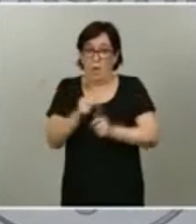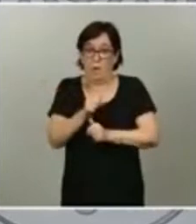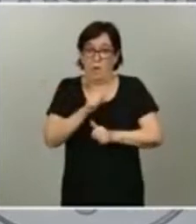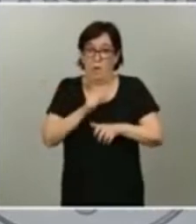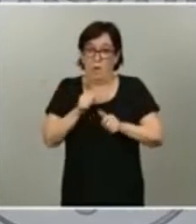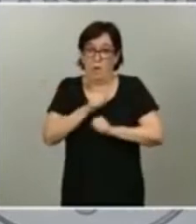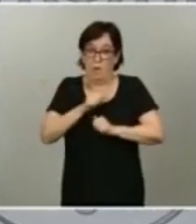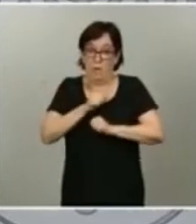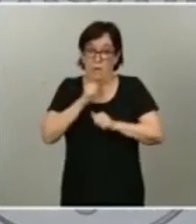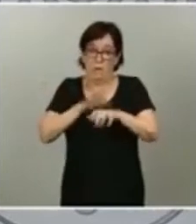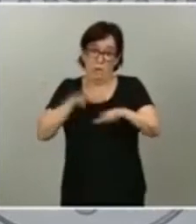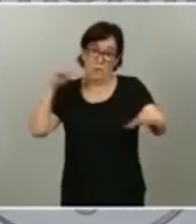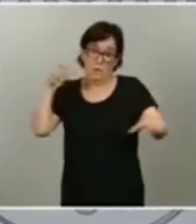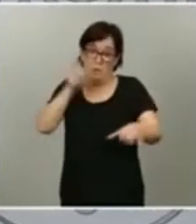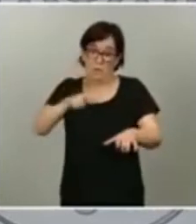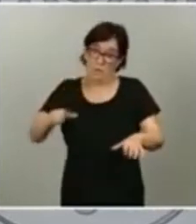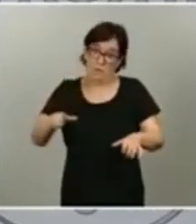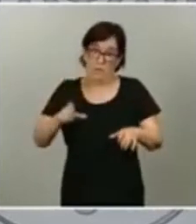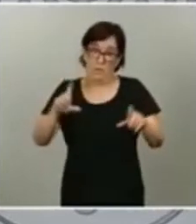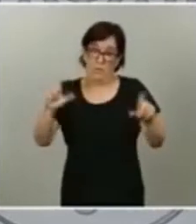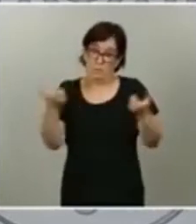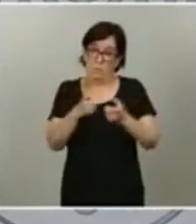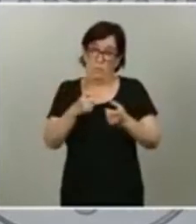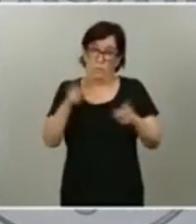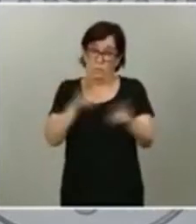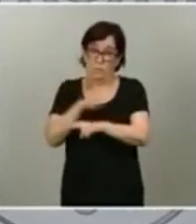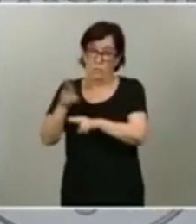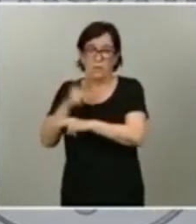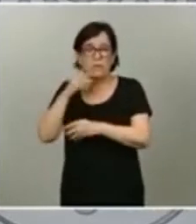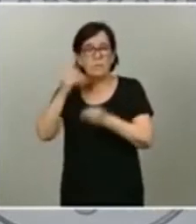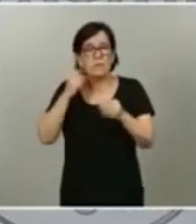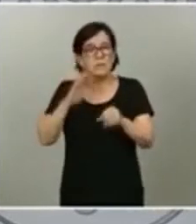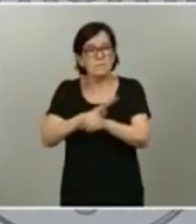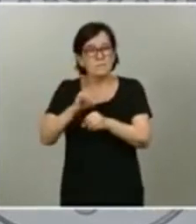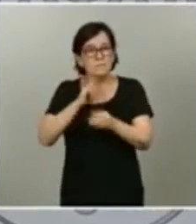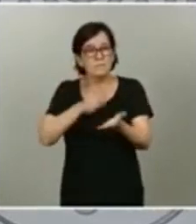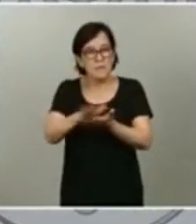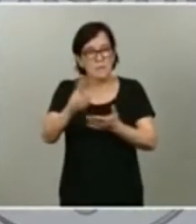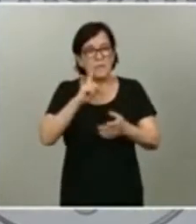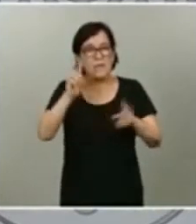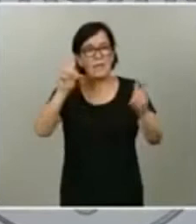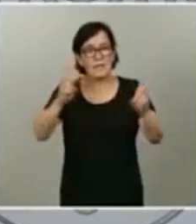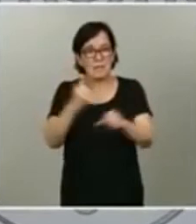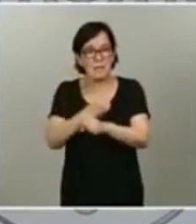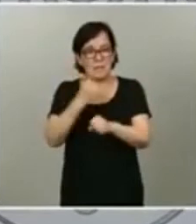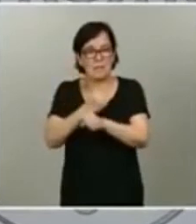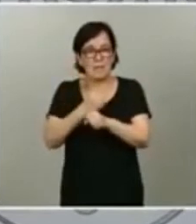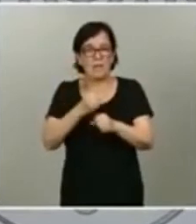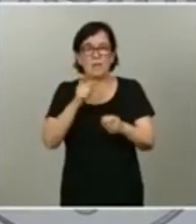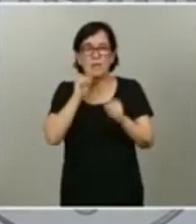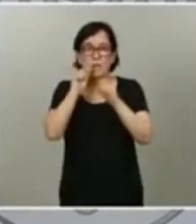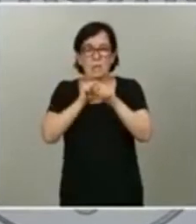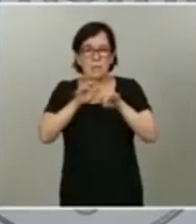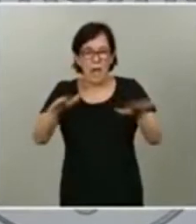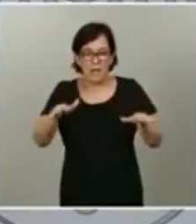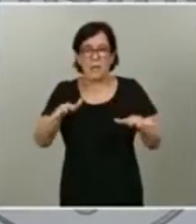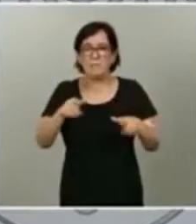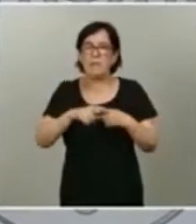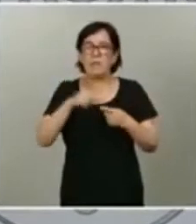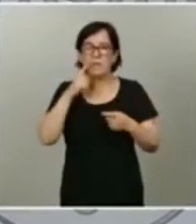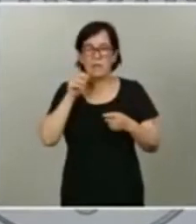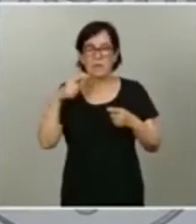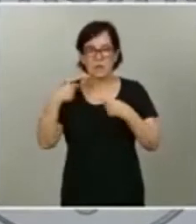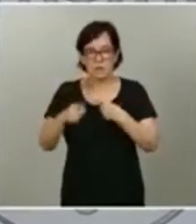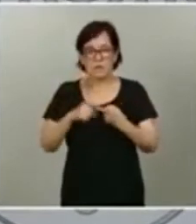laboral. Y esto nos está permitiendo mitigar el impacto sobre el empleo que una pandemia de estas consecuencias, una